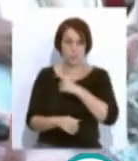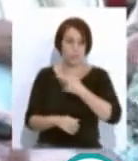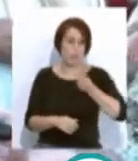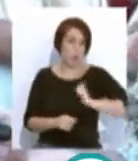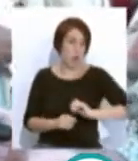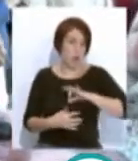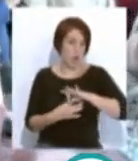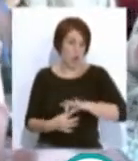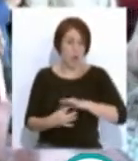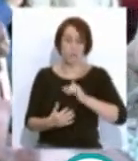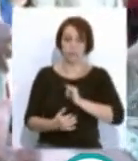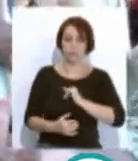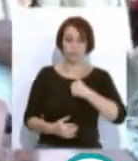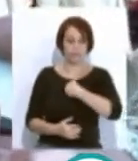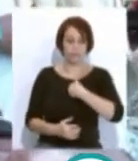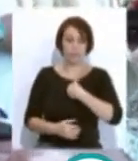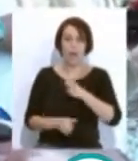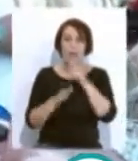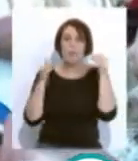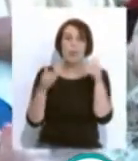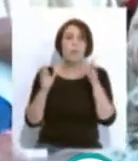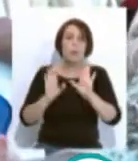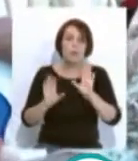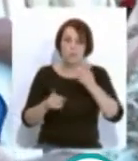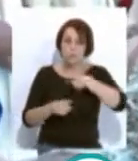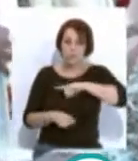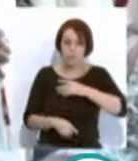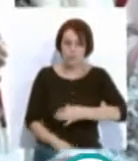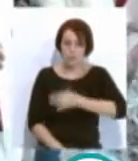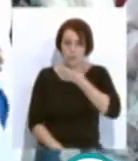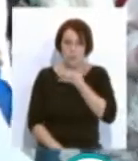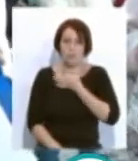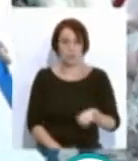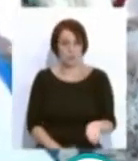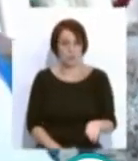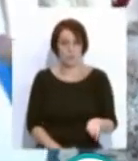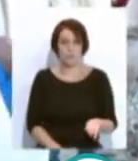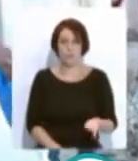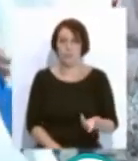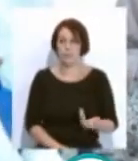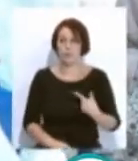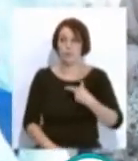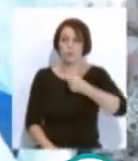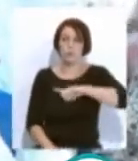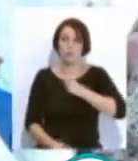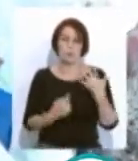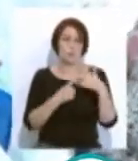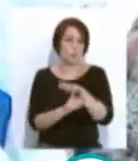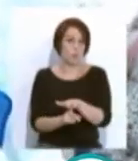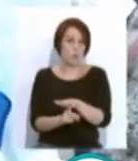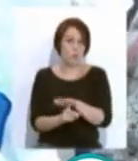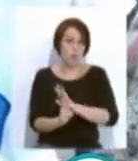profesionalidad a dar atención, pero que nos vemos desbordados, nos vemos desbordados por la situación.